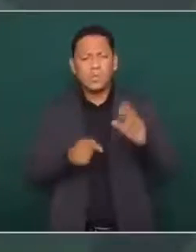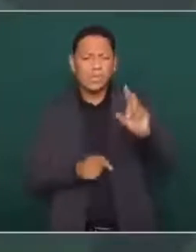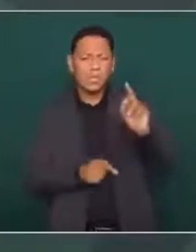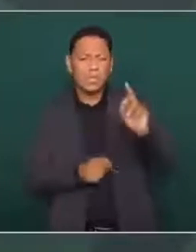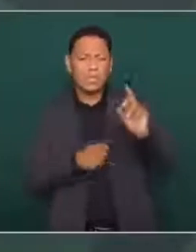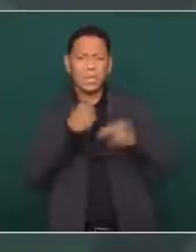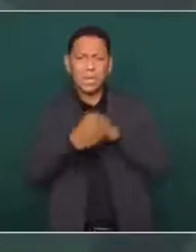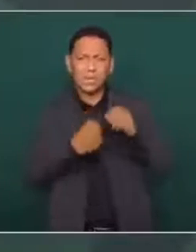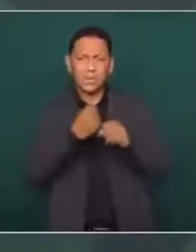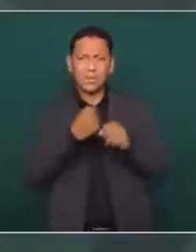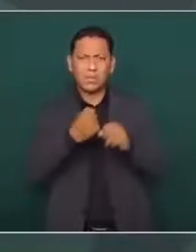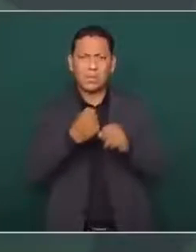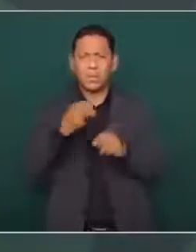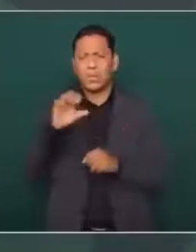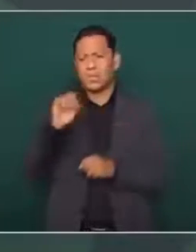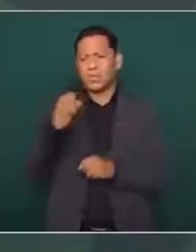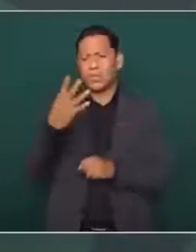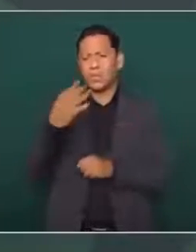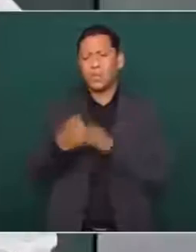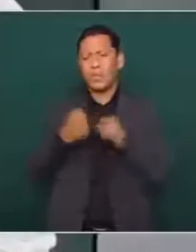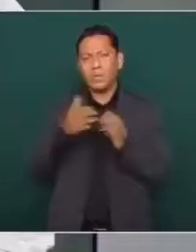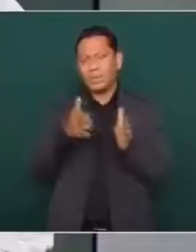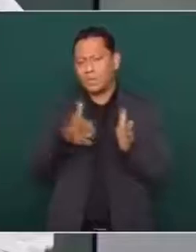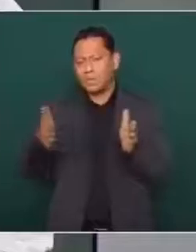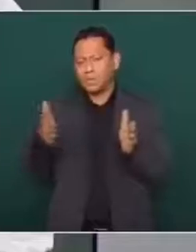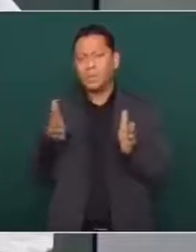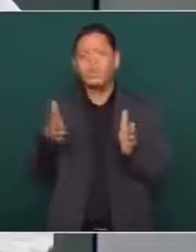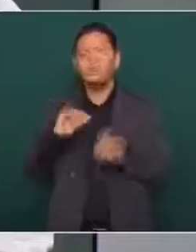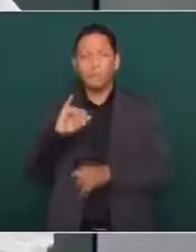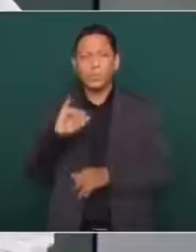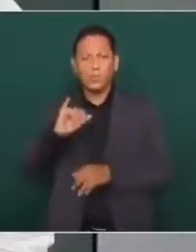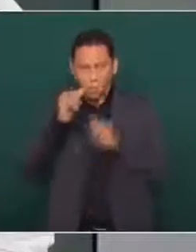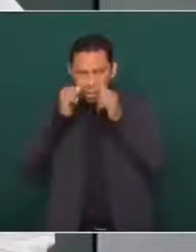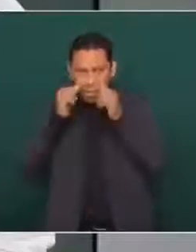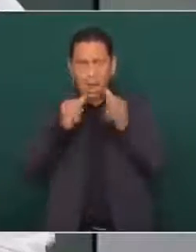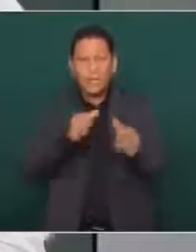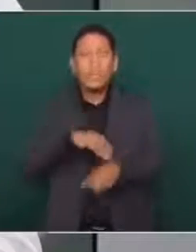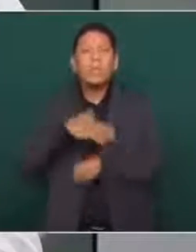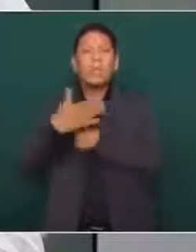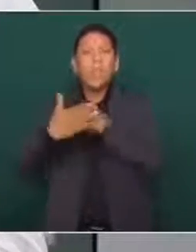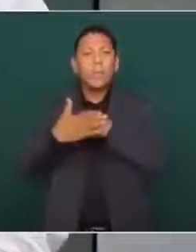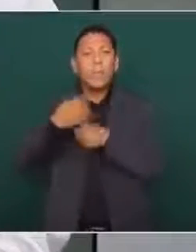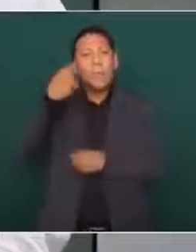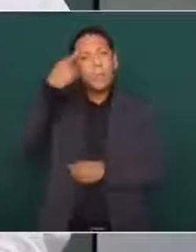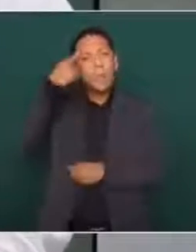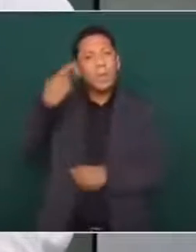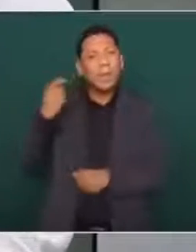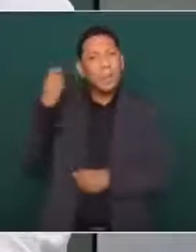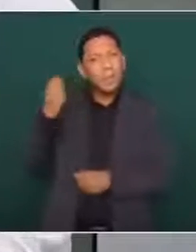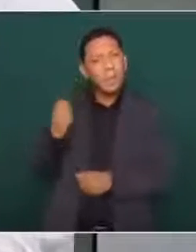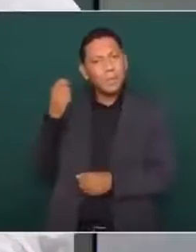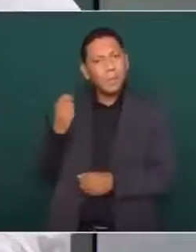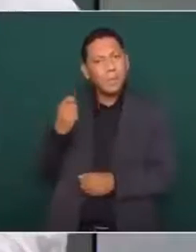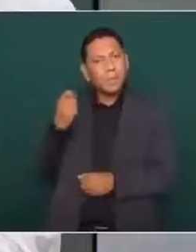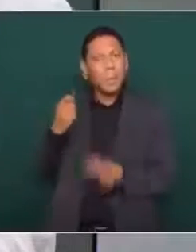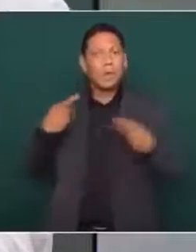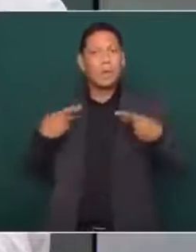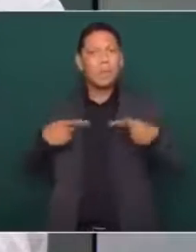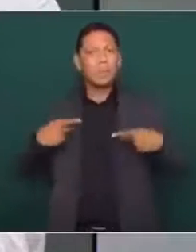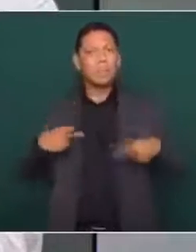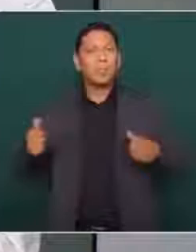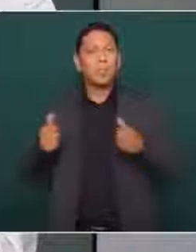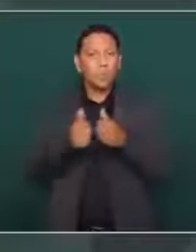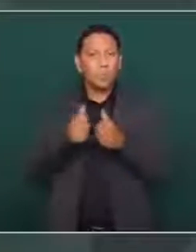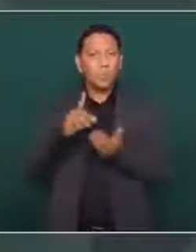64 va a ser atendida para que la pensión a personas con